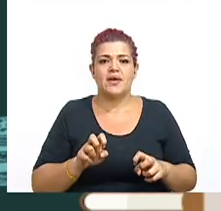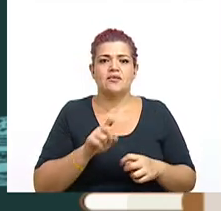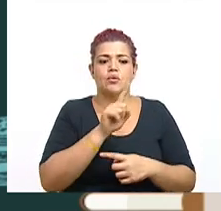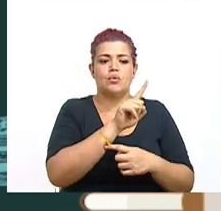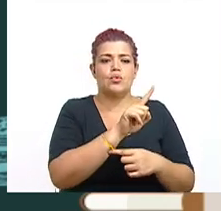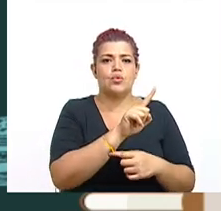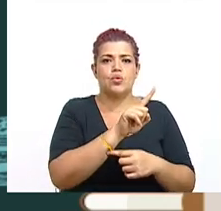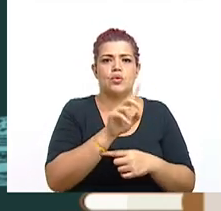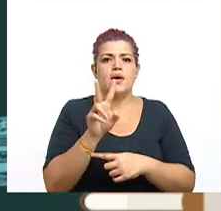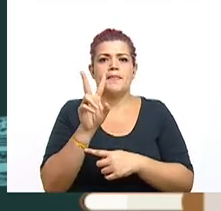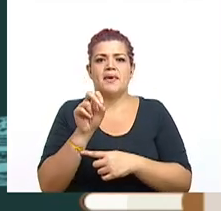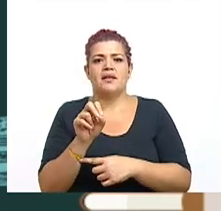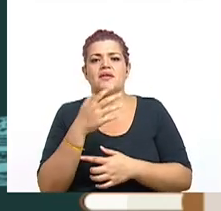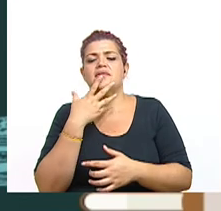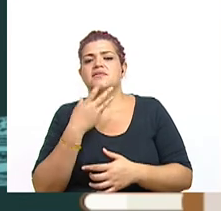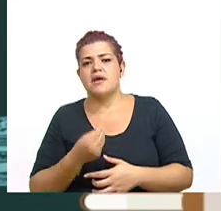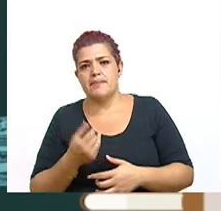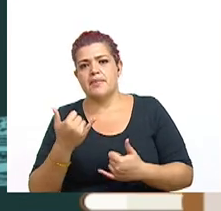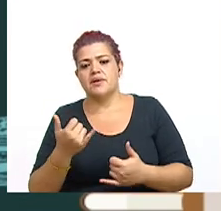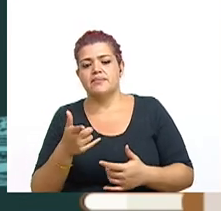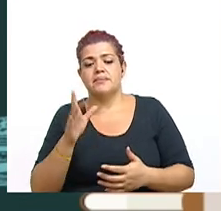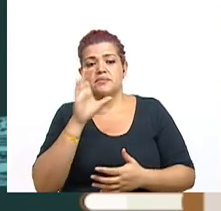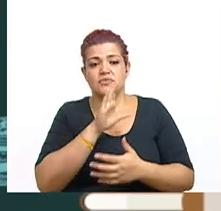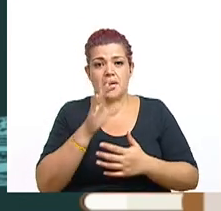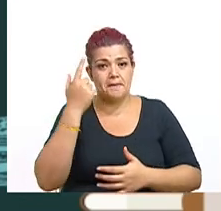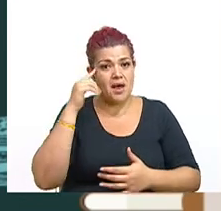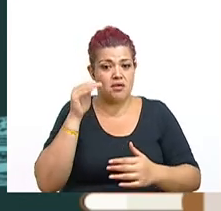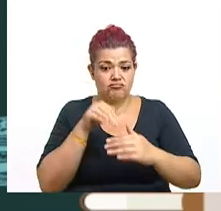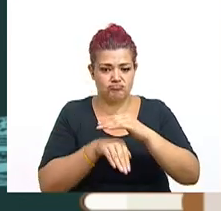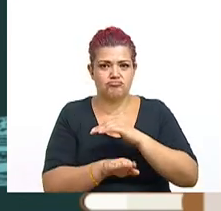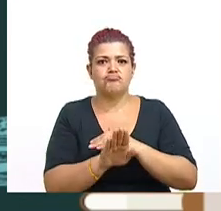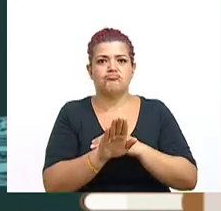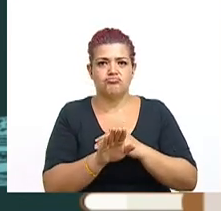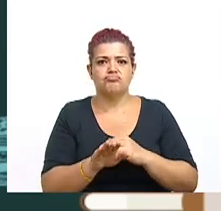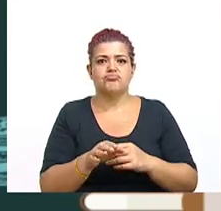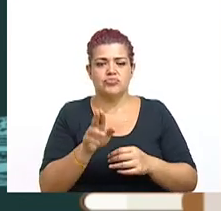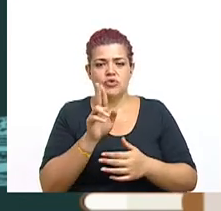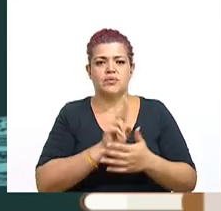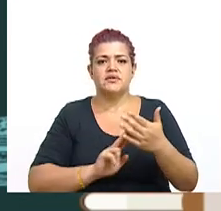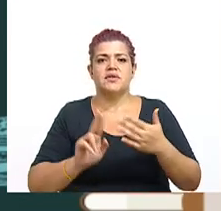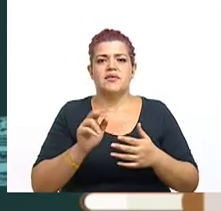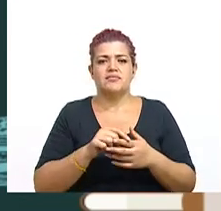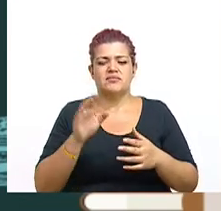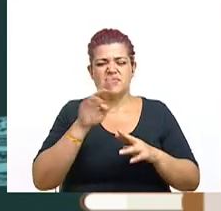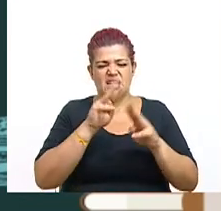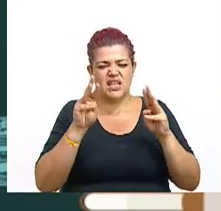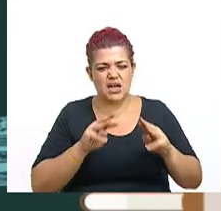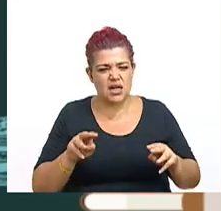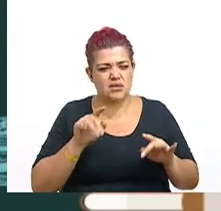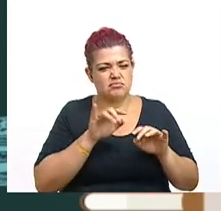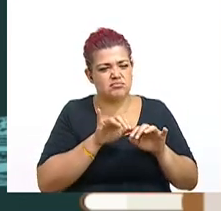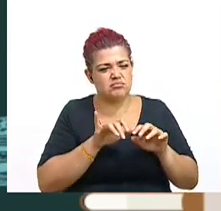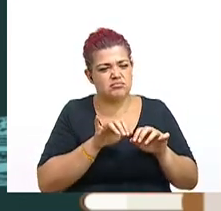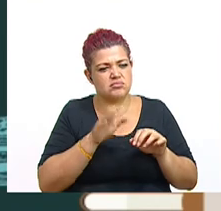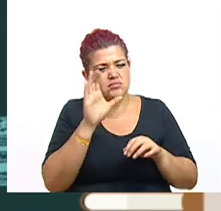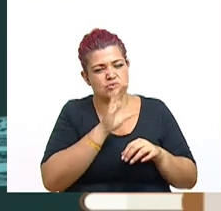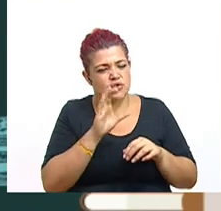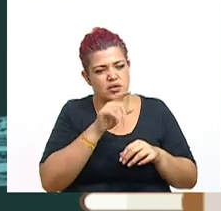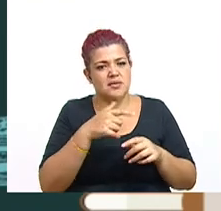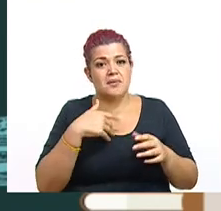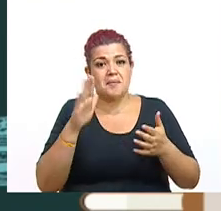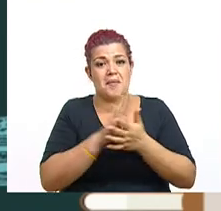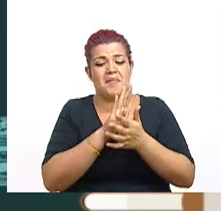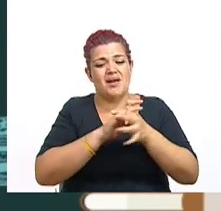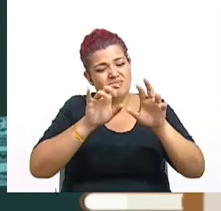fundamental para que puedan buscarlo por ahí en sus sitios en internet y a partir de ahí llenar los